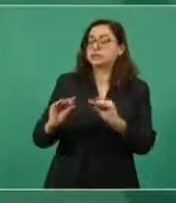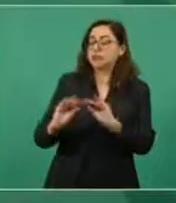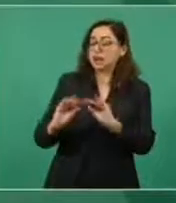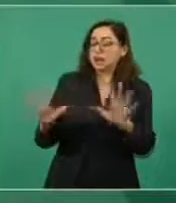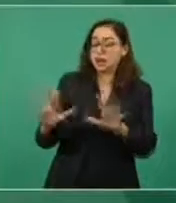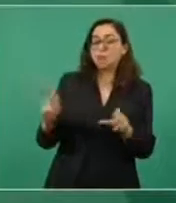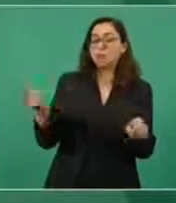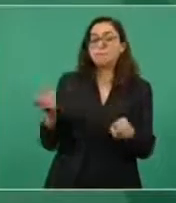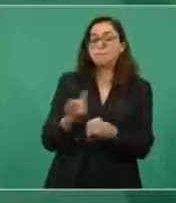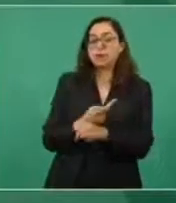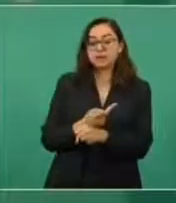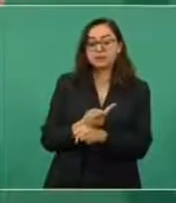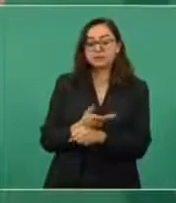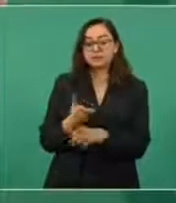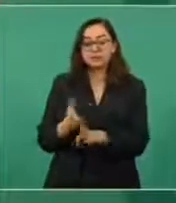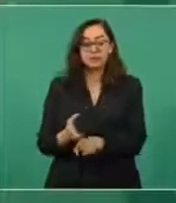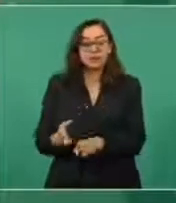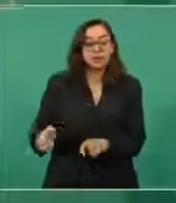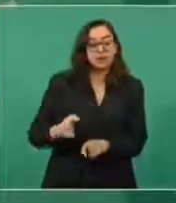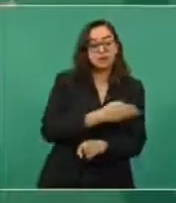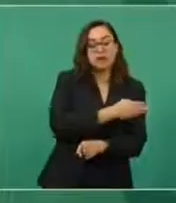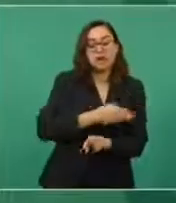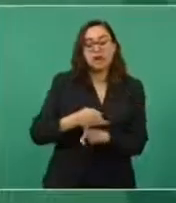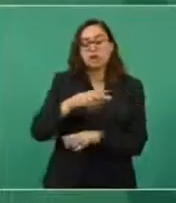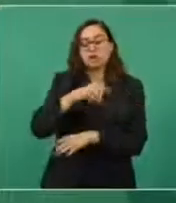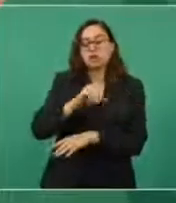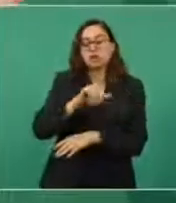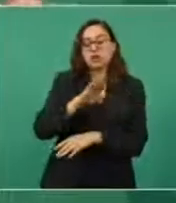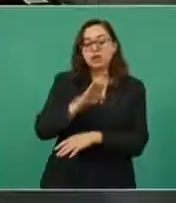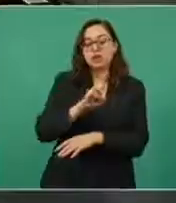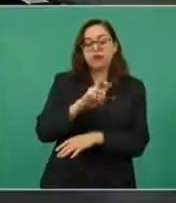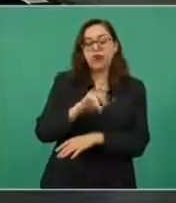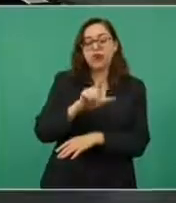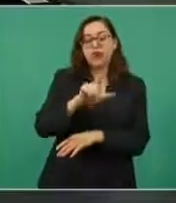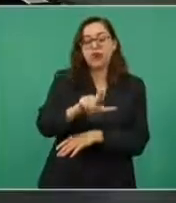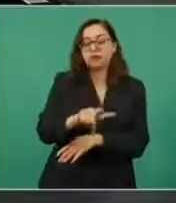la política neoliberal, que querían ver a Pemex como si fuese una empresa…